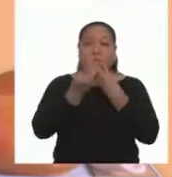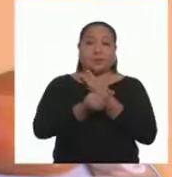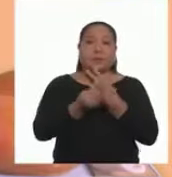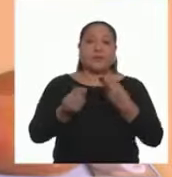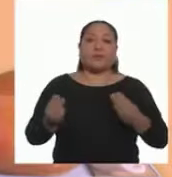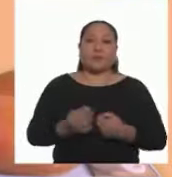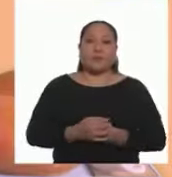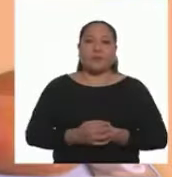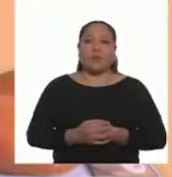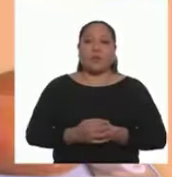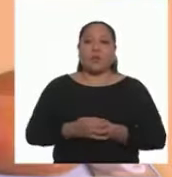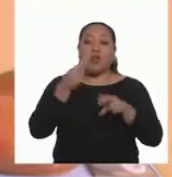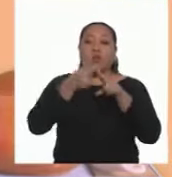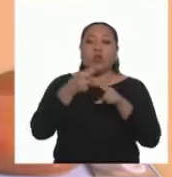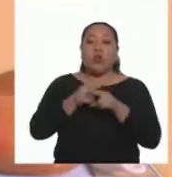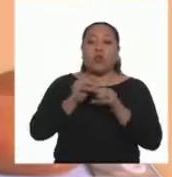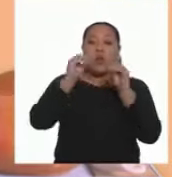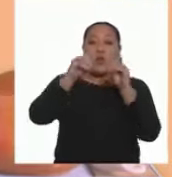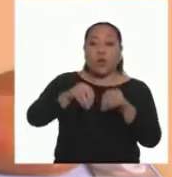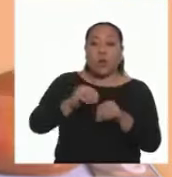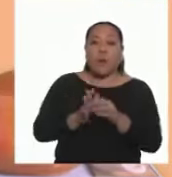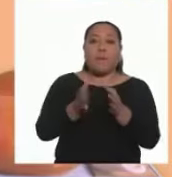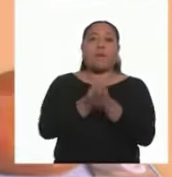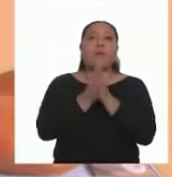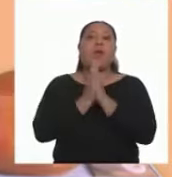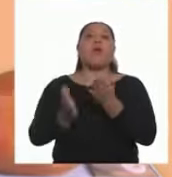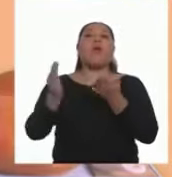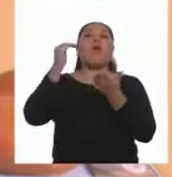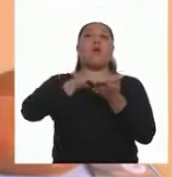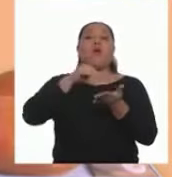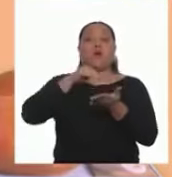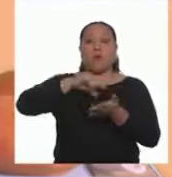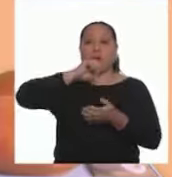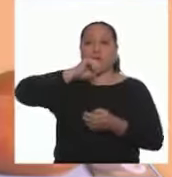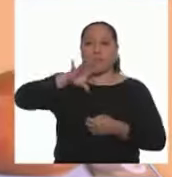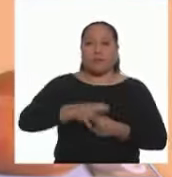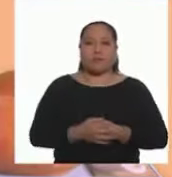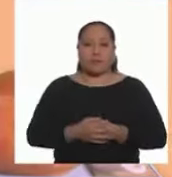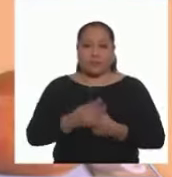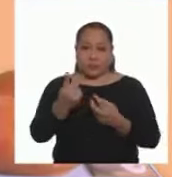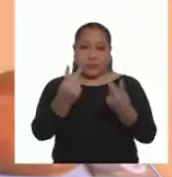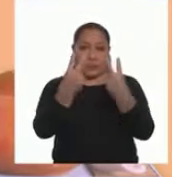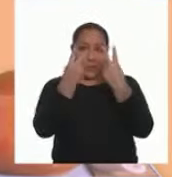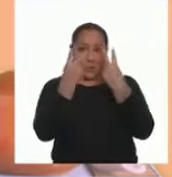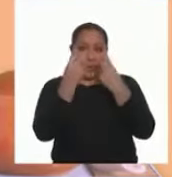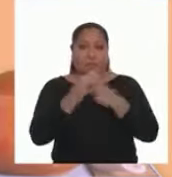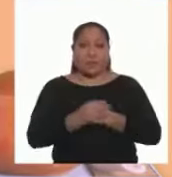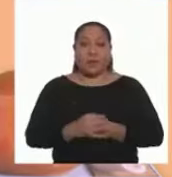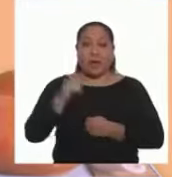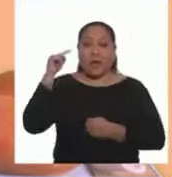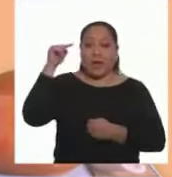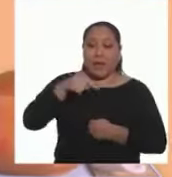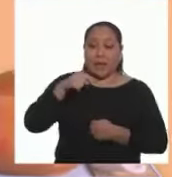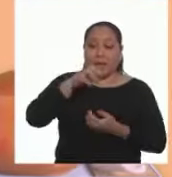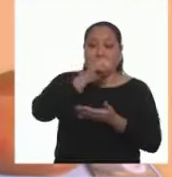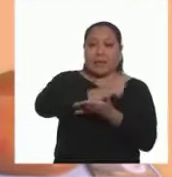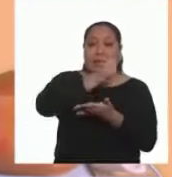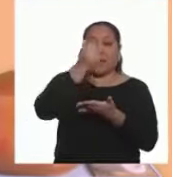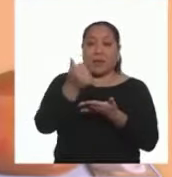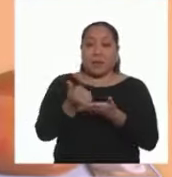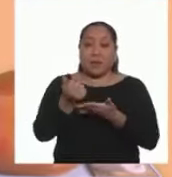Muéstrenle Cada ingrediente Nómbrenselo Y pídanle Que lo repita Mira Memo